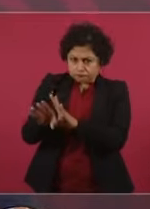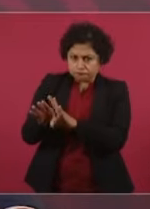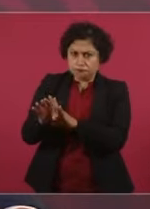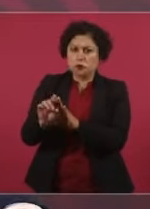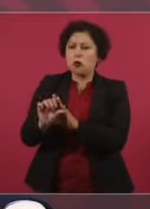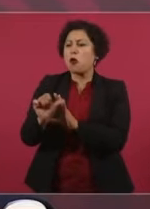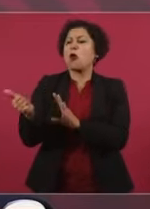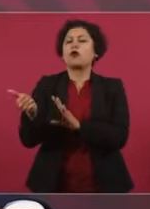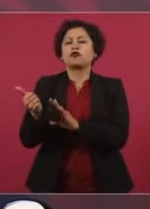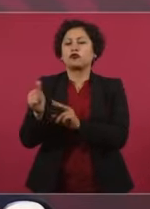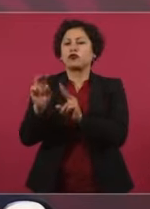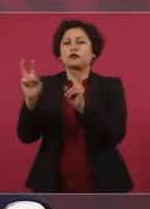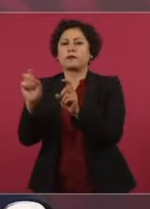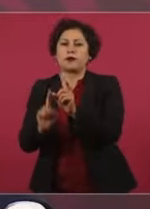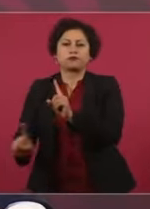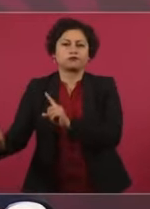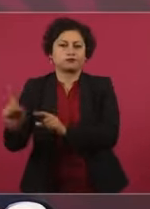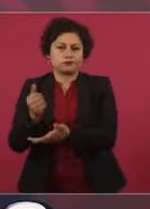indirecta.